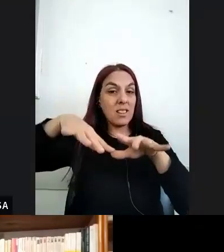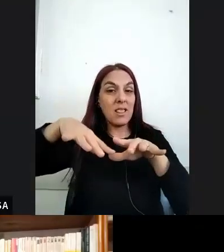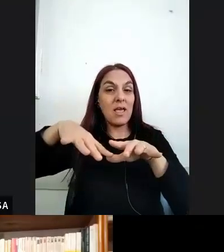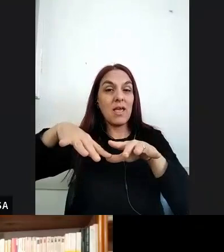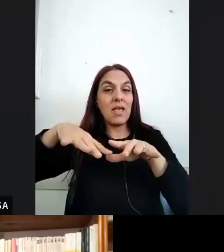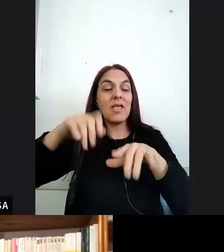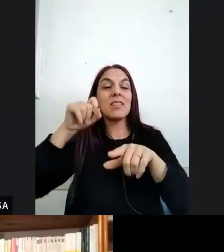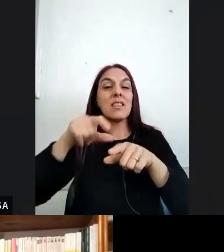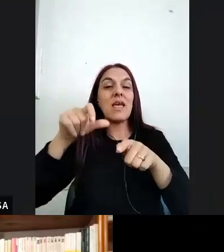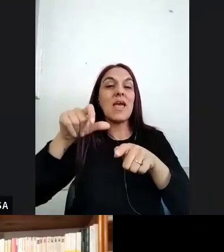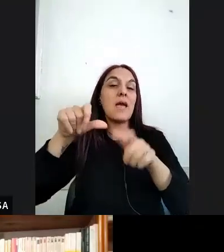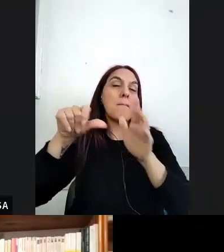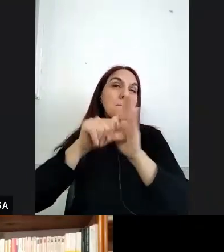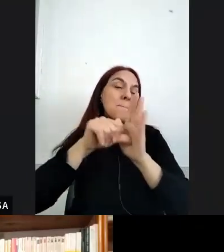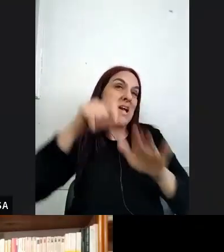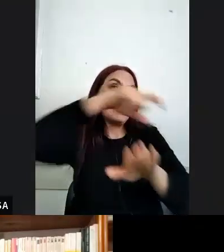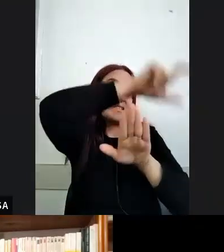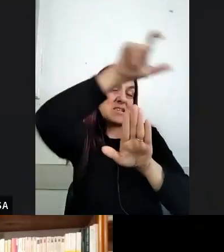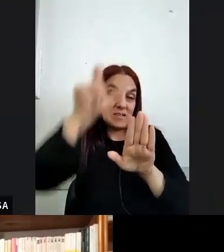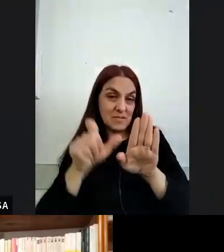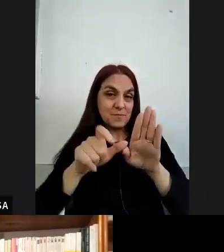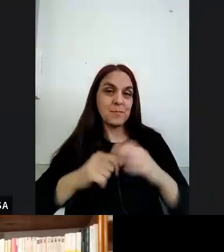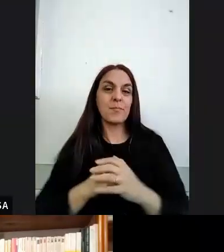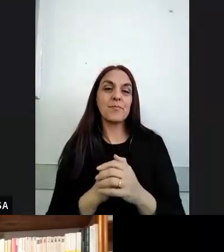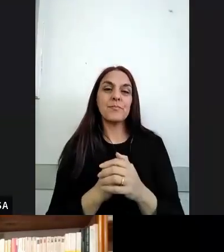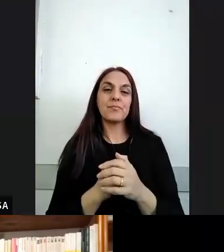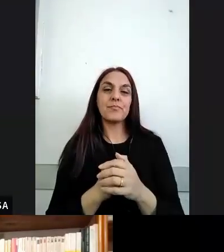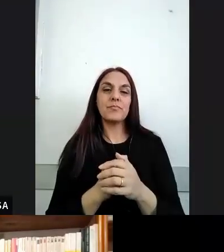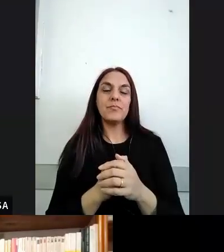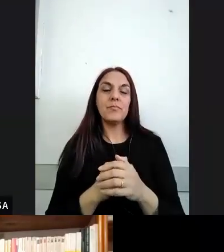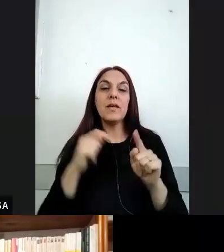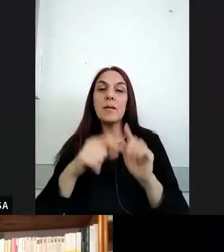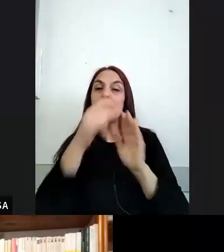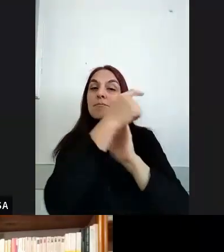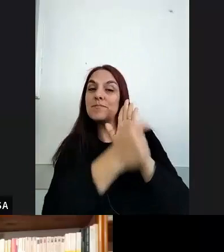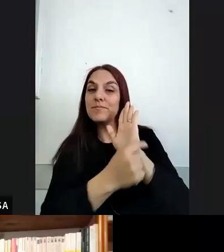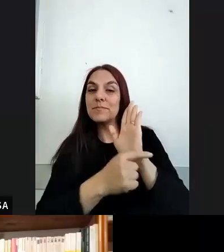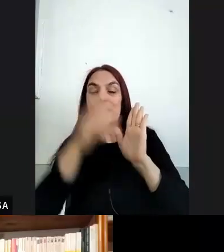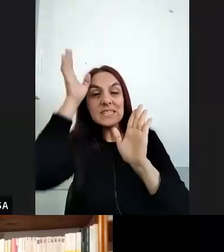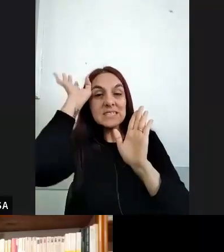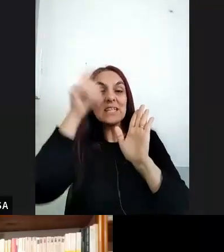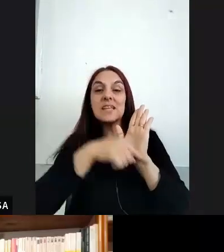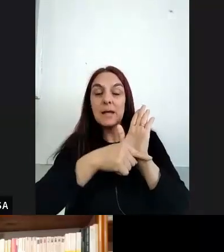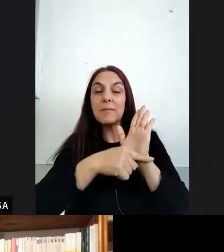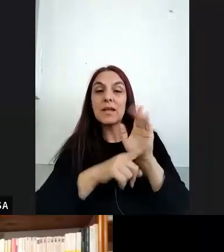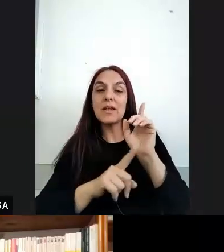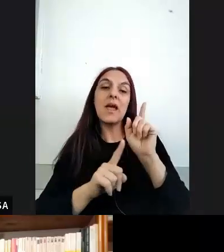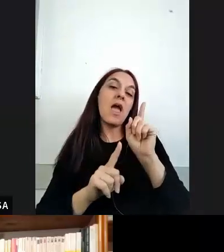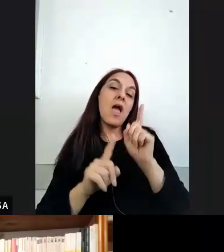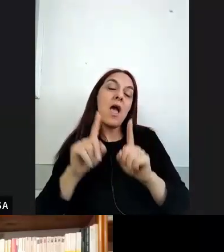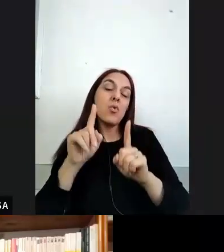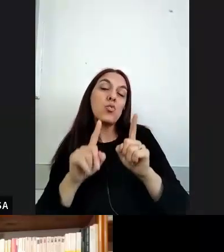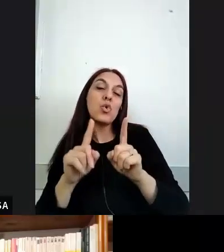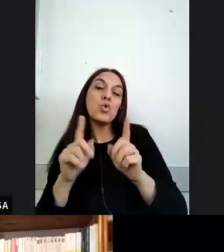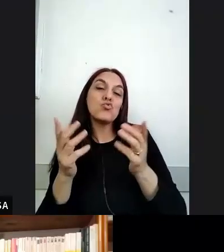los países de las regiones y también población migrante del área indina que también digamos tiene distintos repertorios este